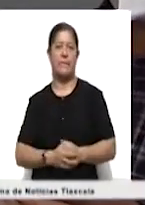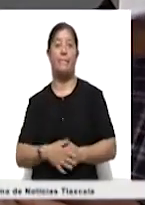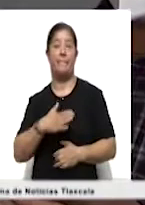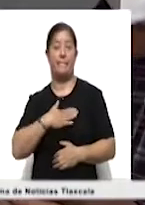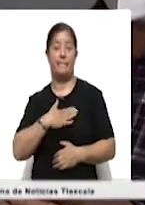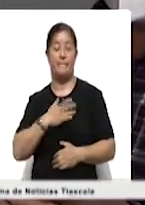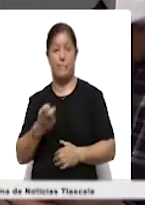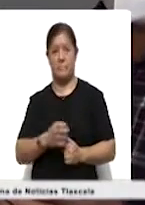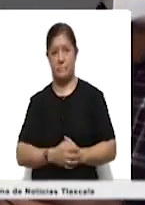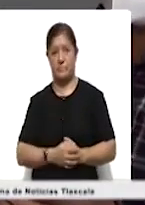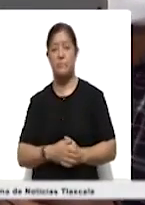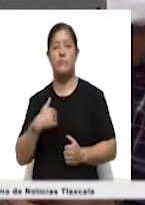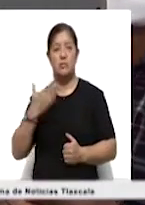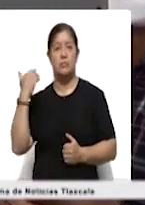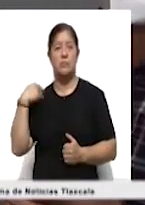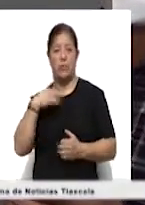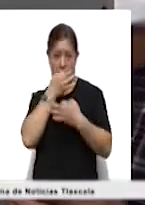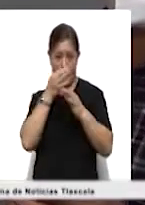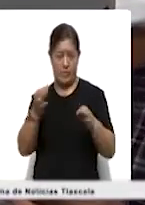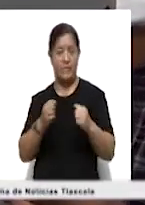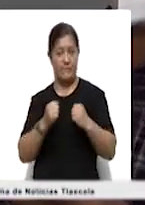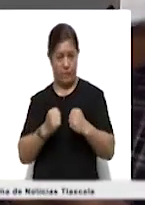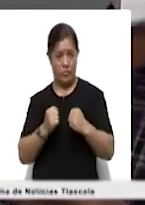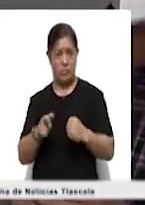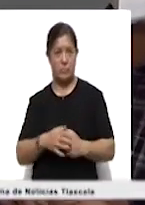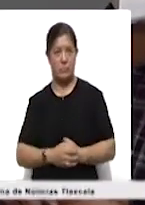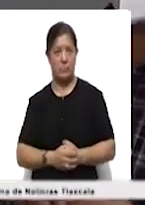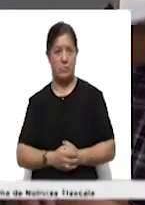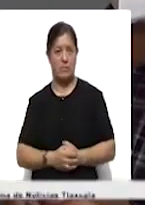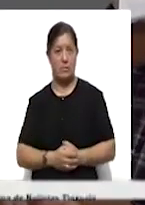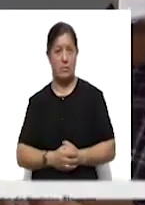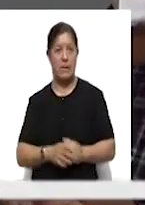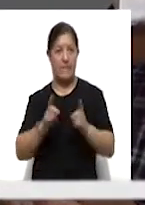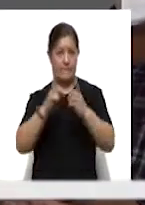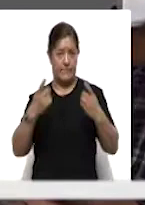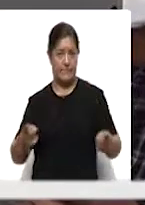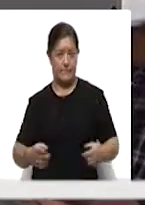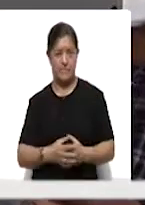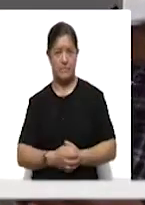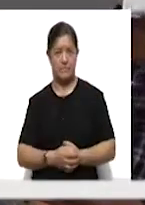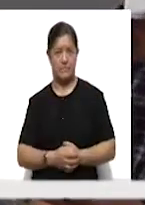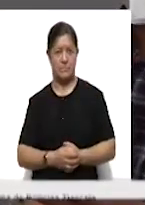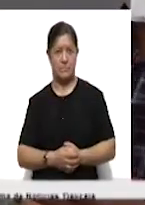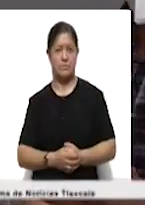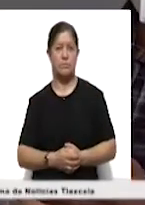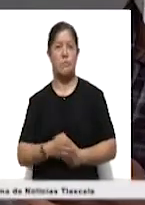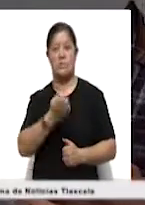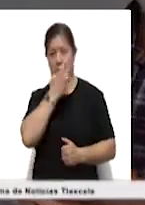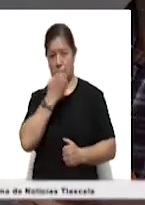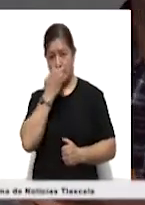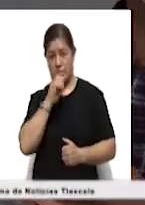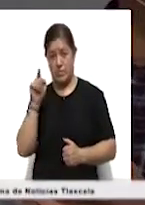esto, como lo he dicho anteriormente, viene a fortalecer y a robustecer el desarrollo tanto académico como